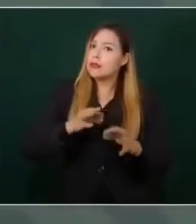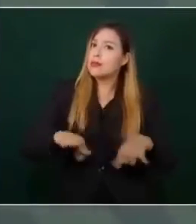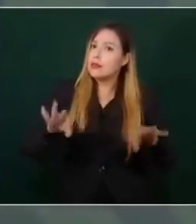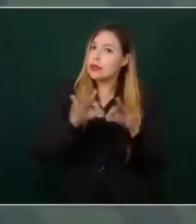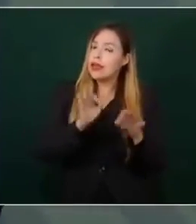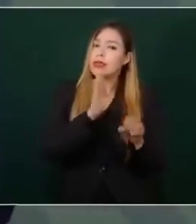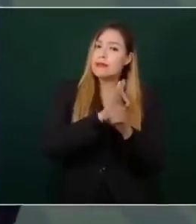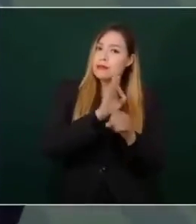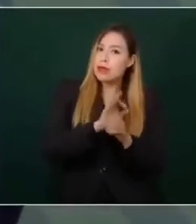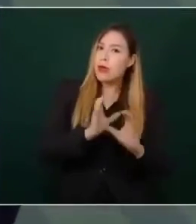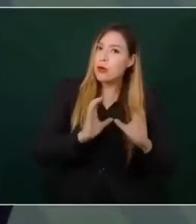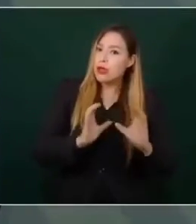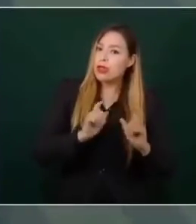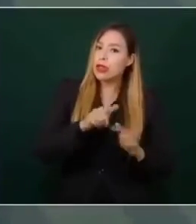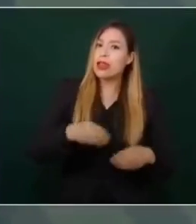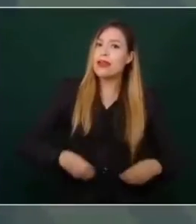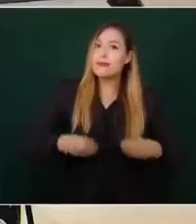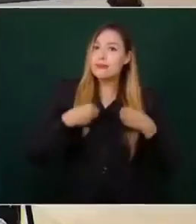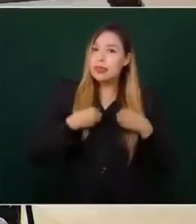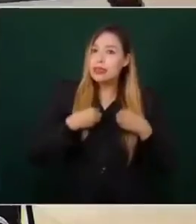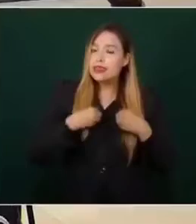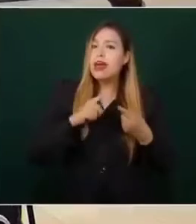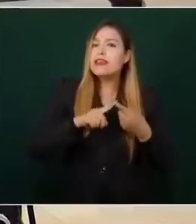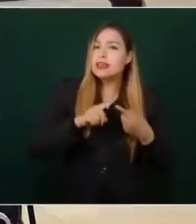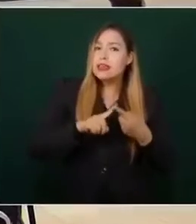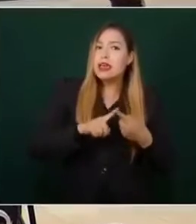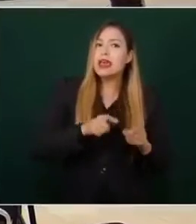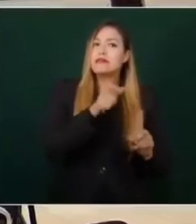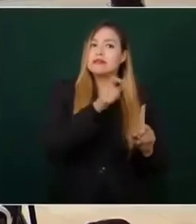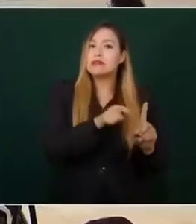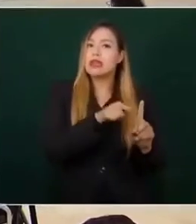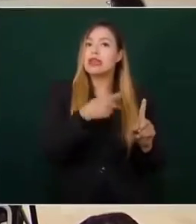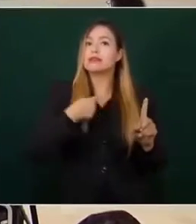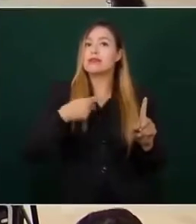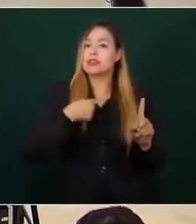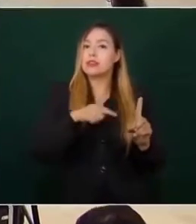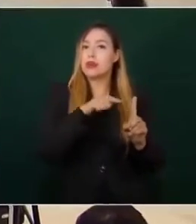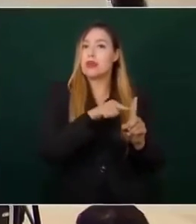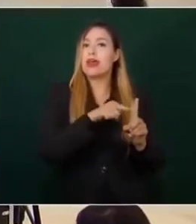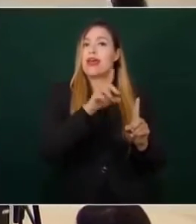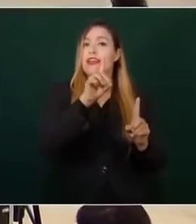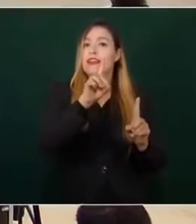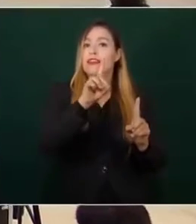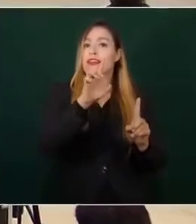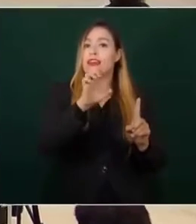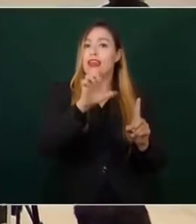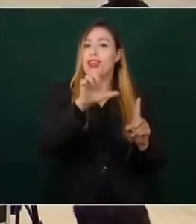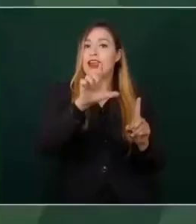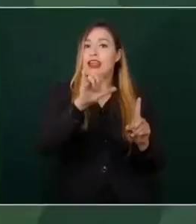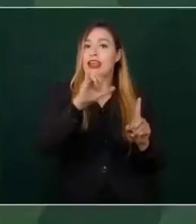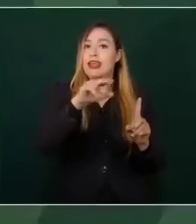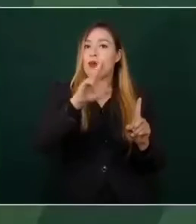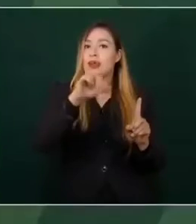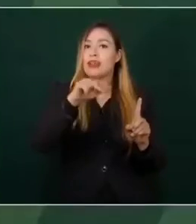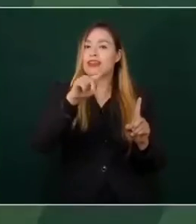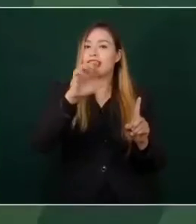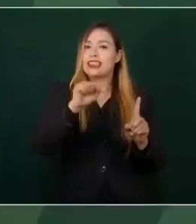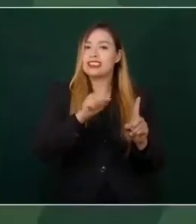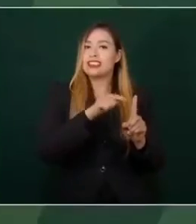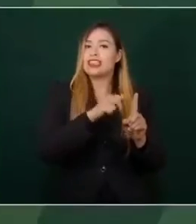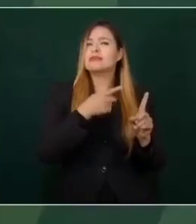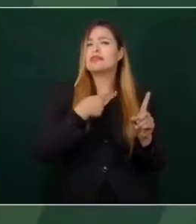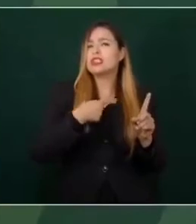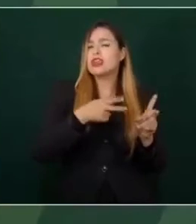los presuntos delincuentes, que son seres humanos, y me llamó mucho la